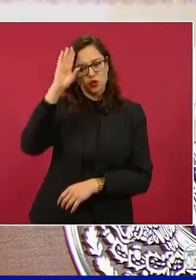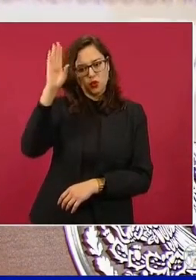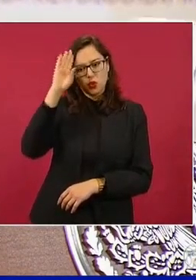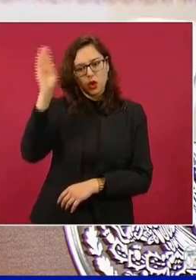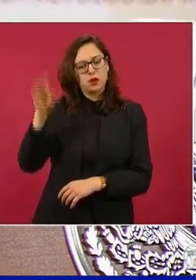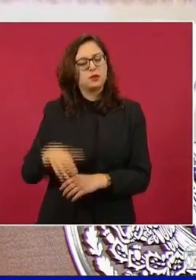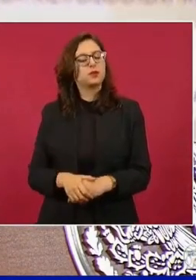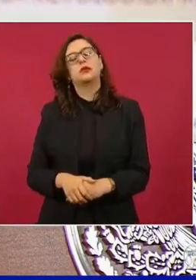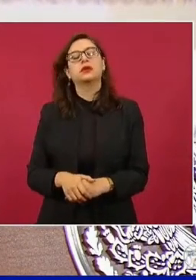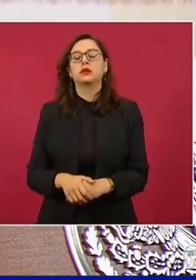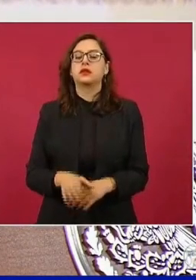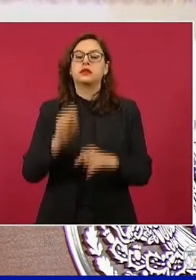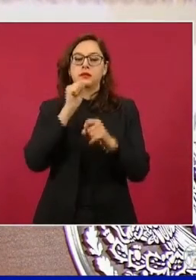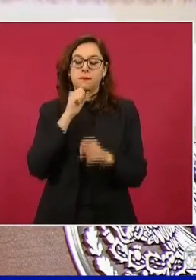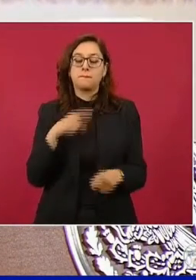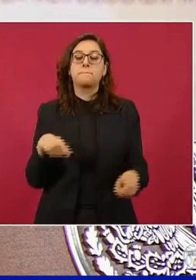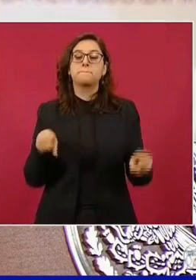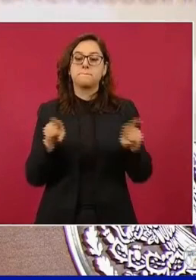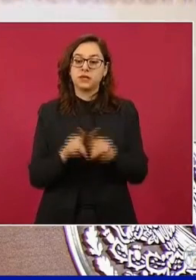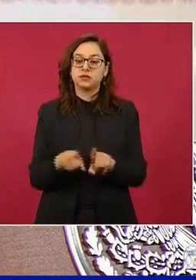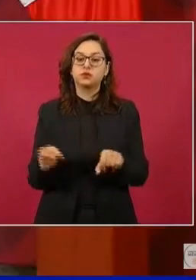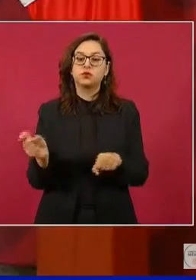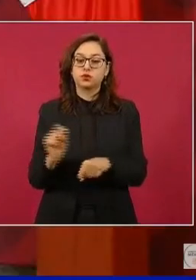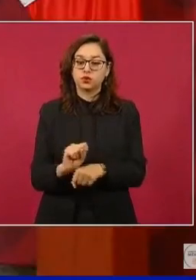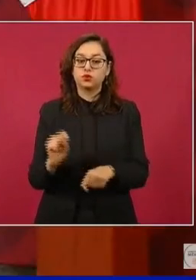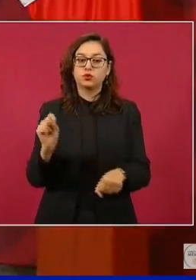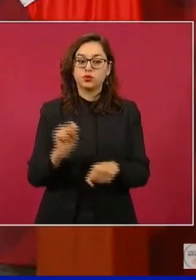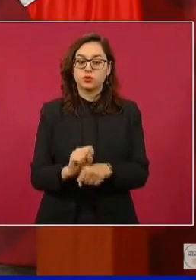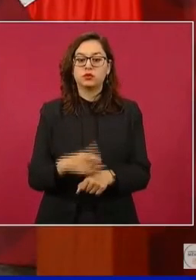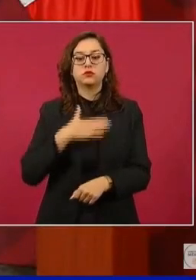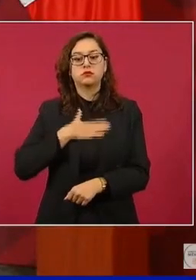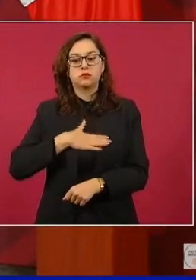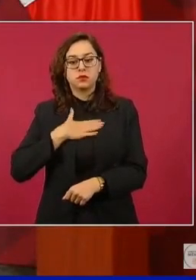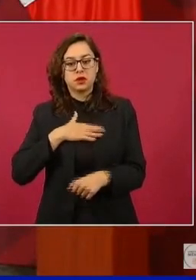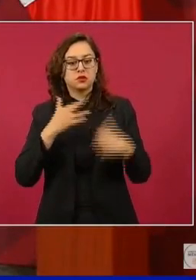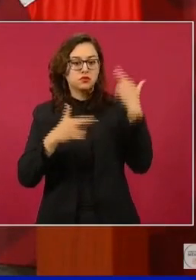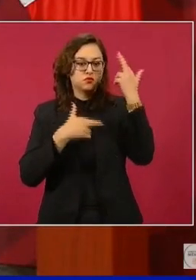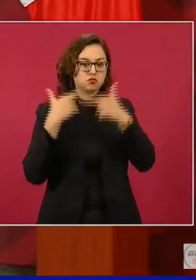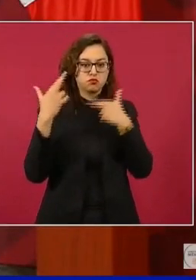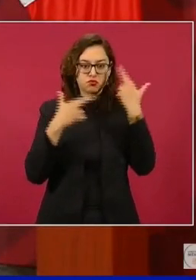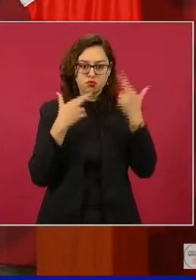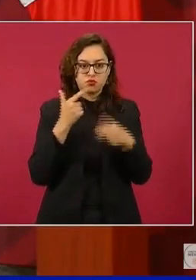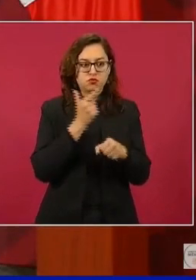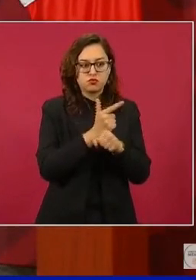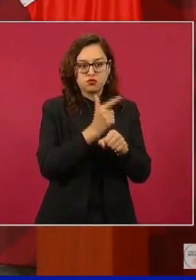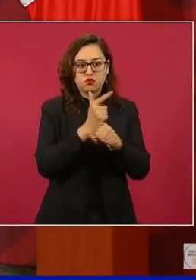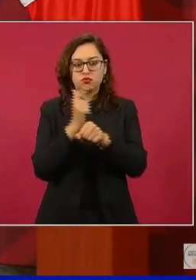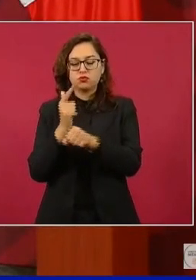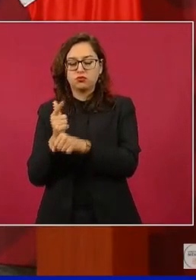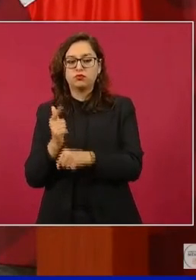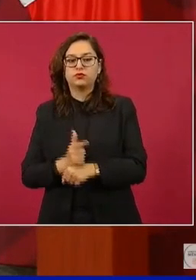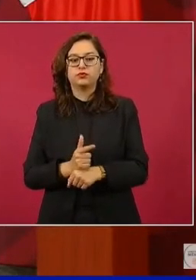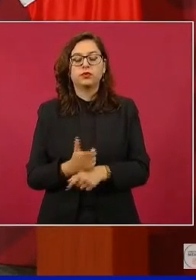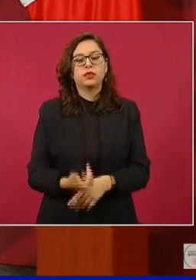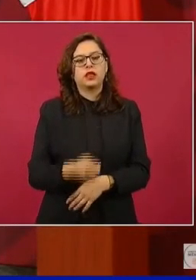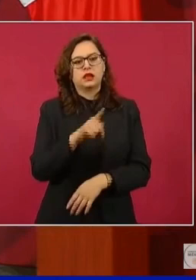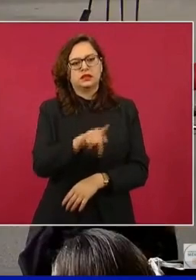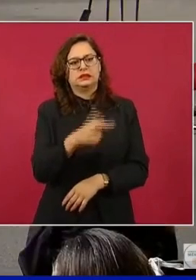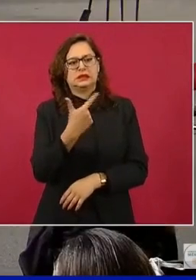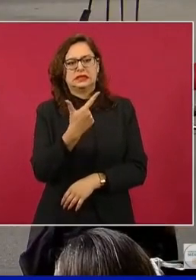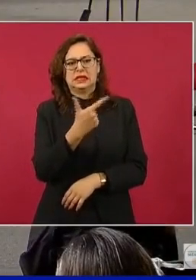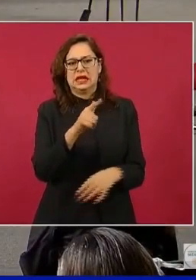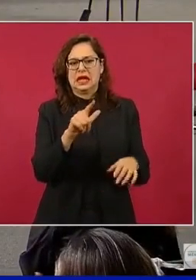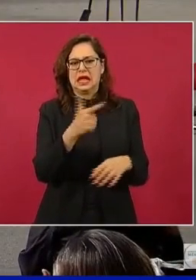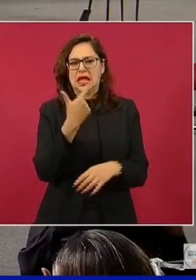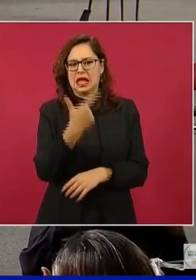hicimos la verificación como cada semana de servicios sanitarios. Ahora un Encentla, Tabasco, dejé 500 muy mal,